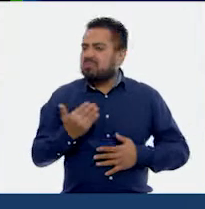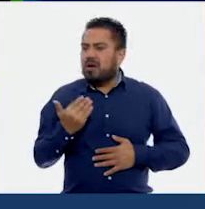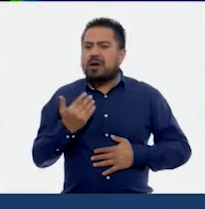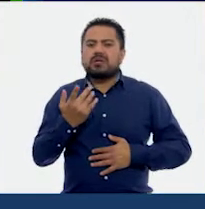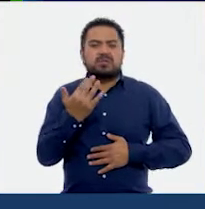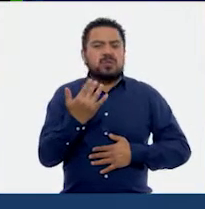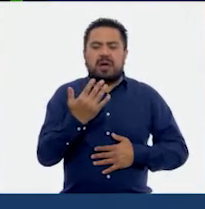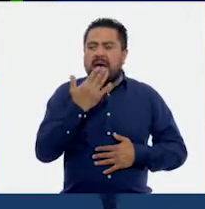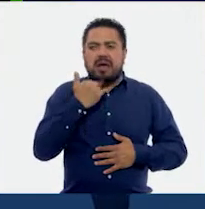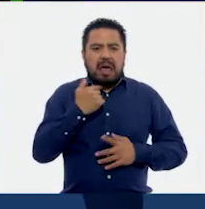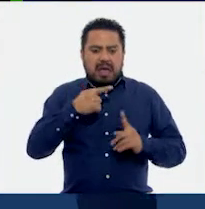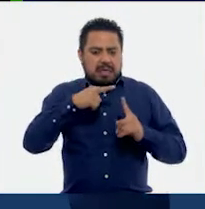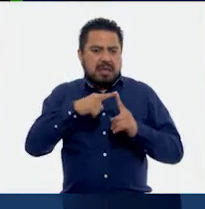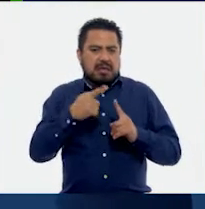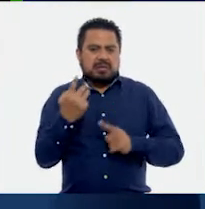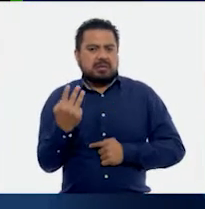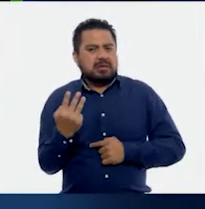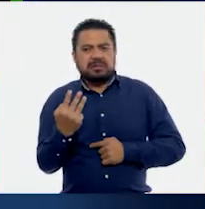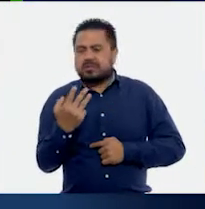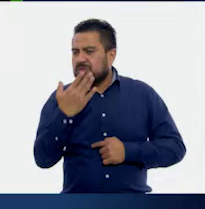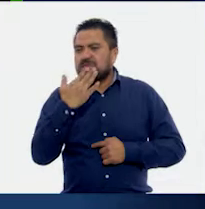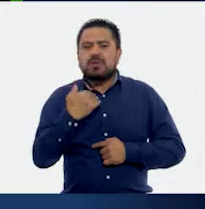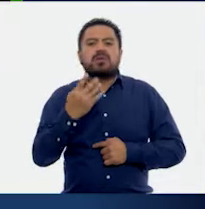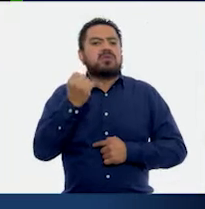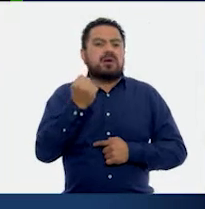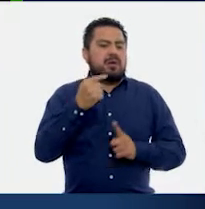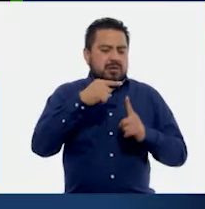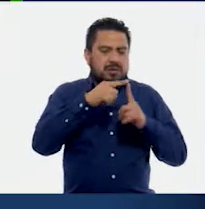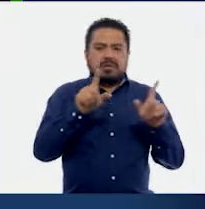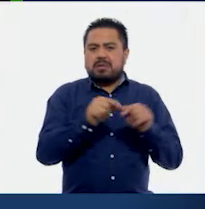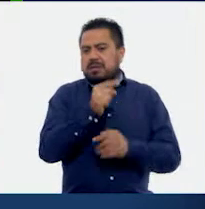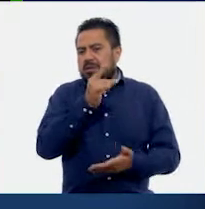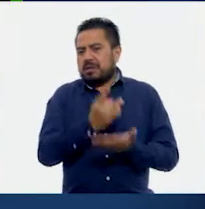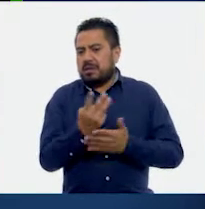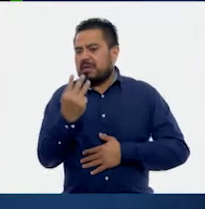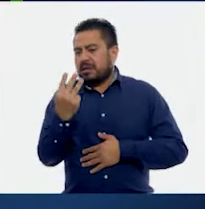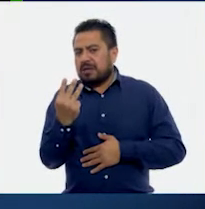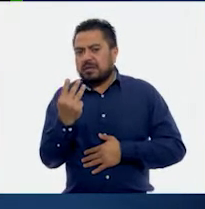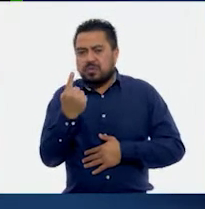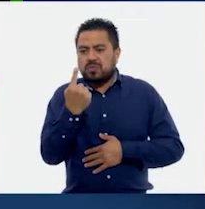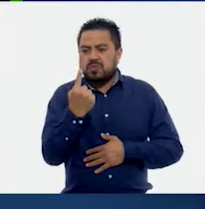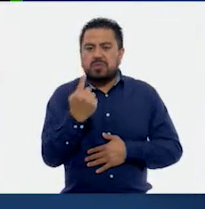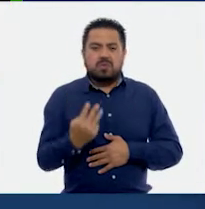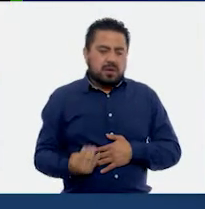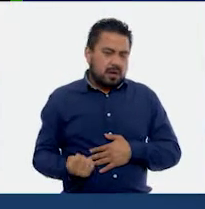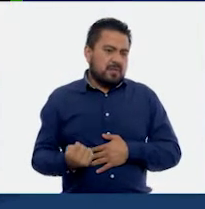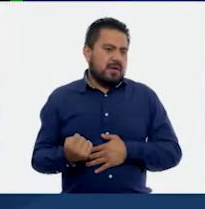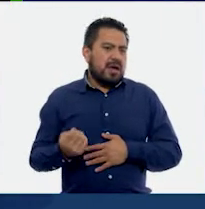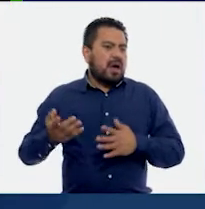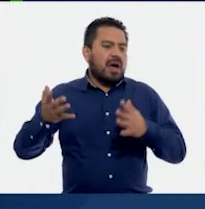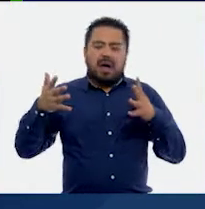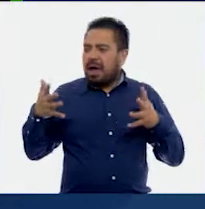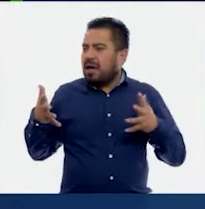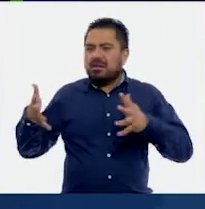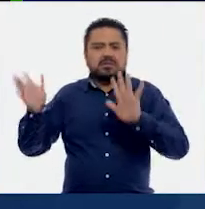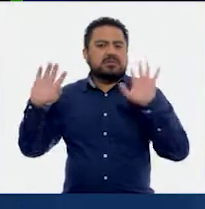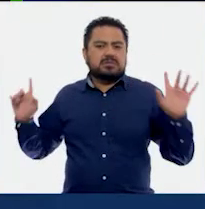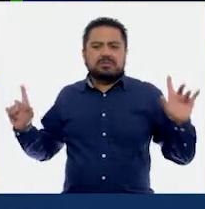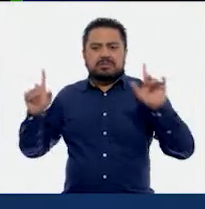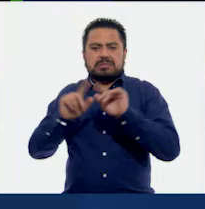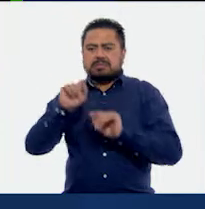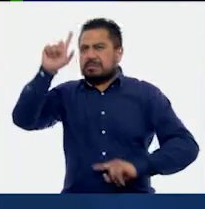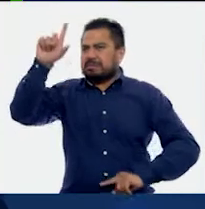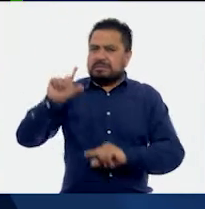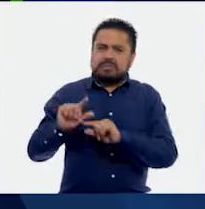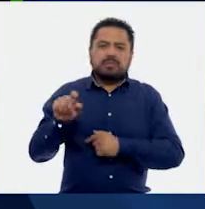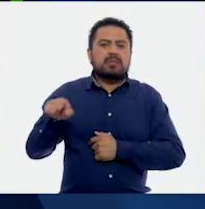50 no es divisible entre 3, 9 solo es divisible entre 3, 1 y 9. Entonces esta es la fracción